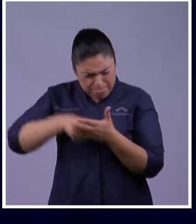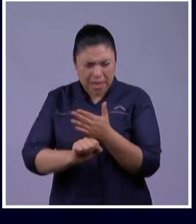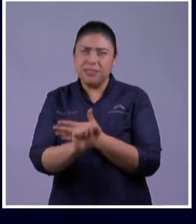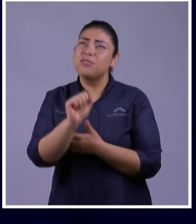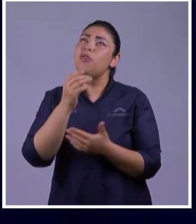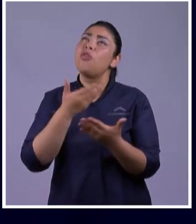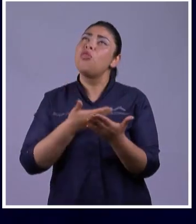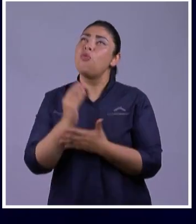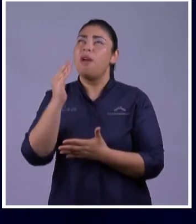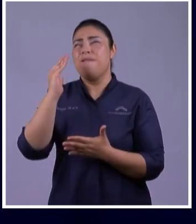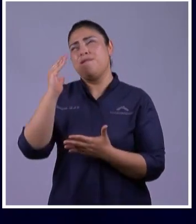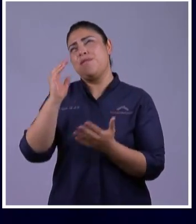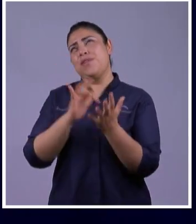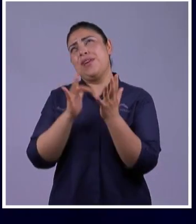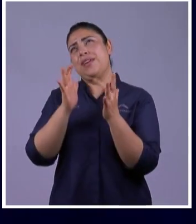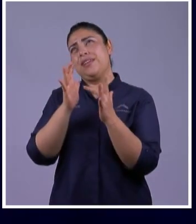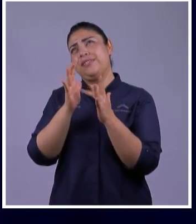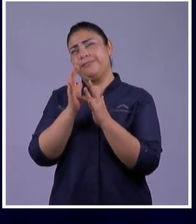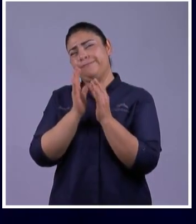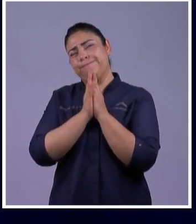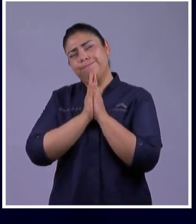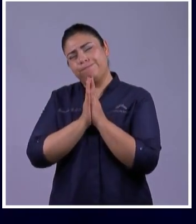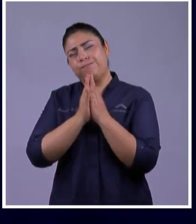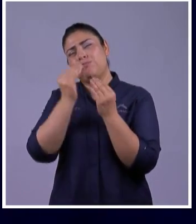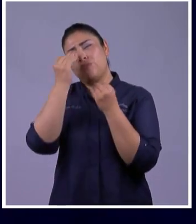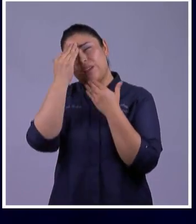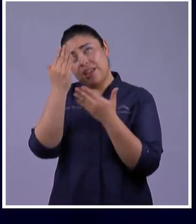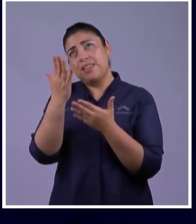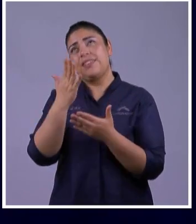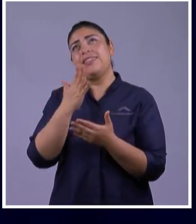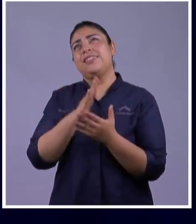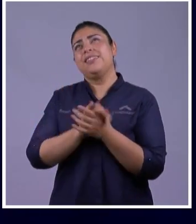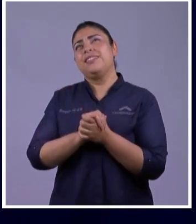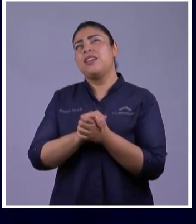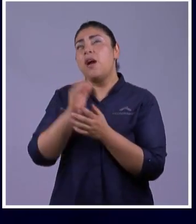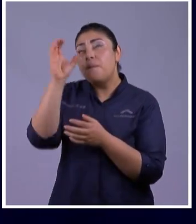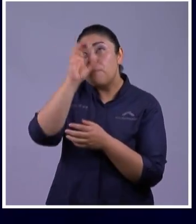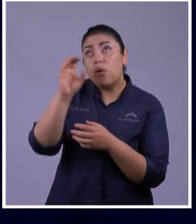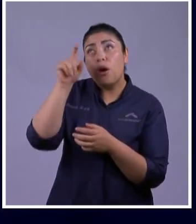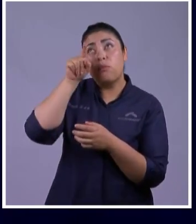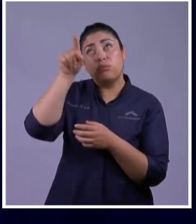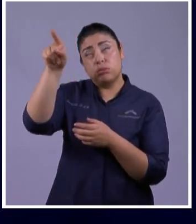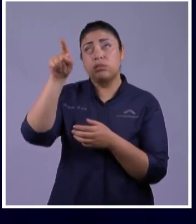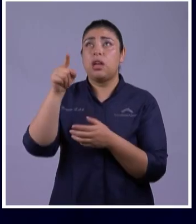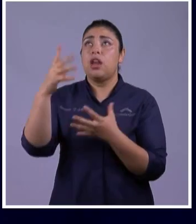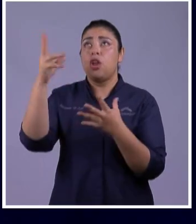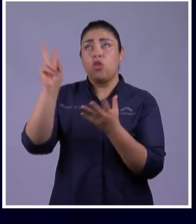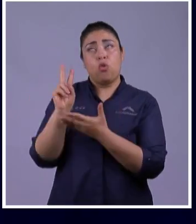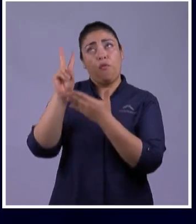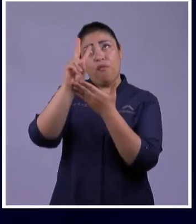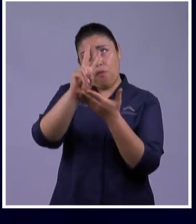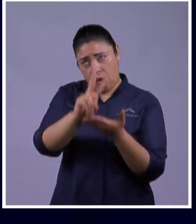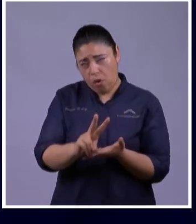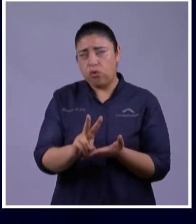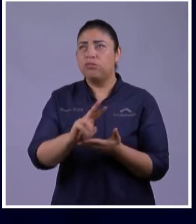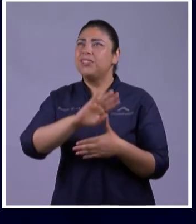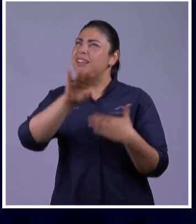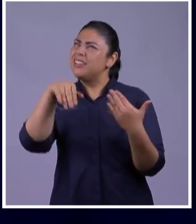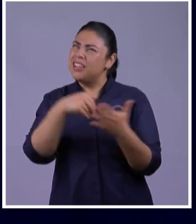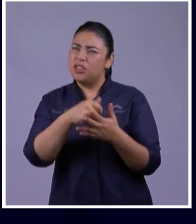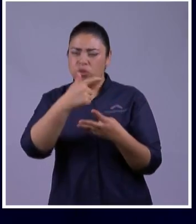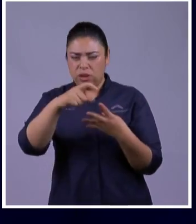Criatura Y Te Voy A Buscar De Todo Corazón Buscaré Tu Reino Primero Todo Lo Demás Ser Añadido